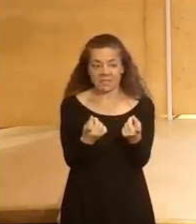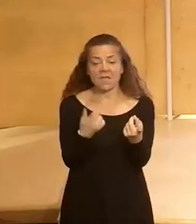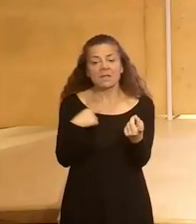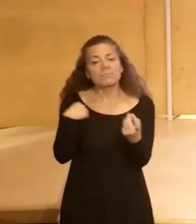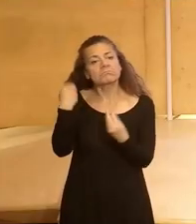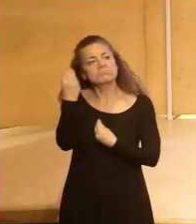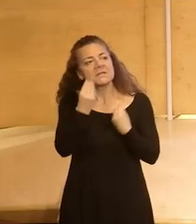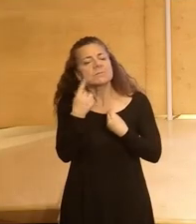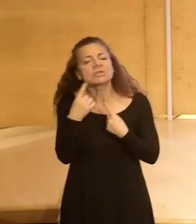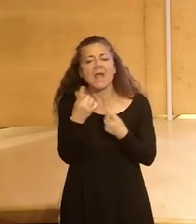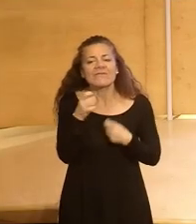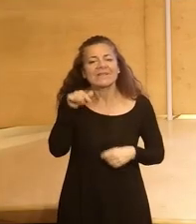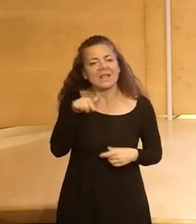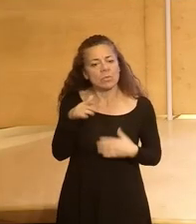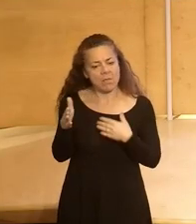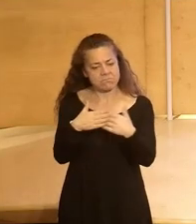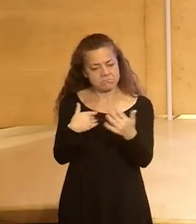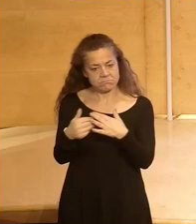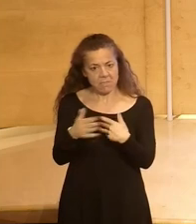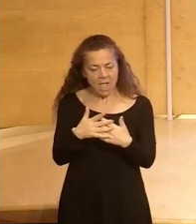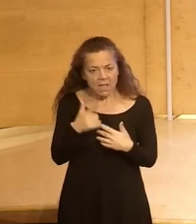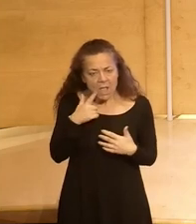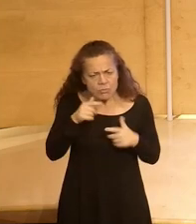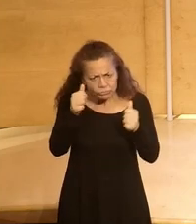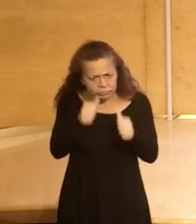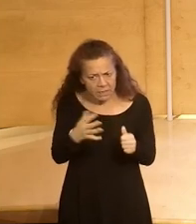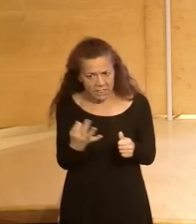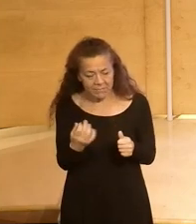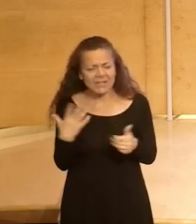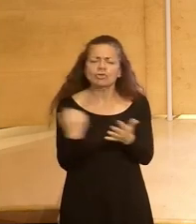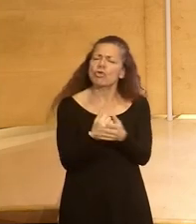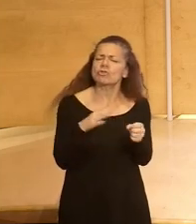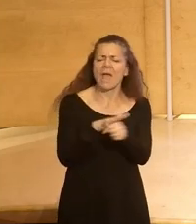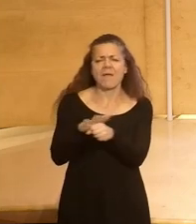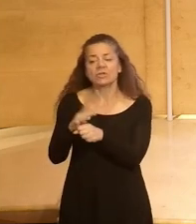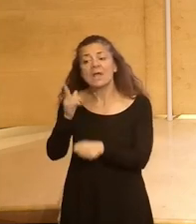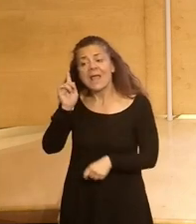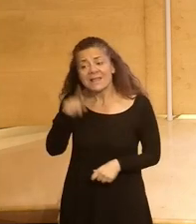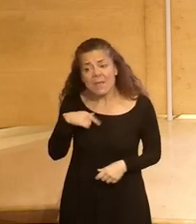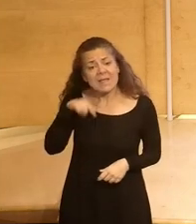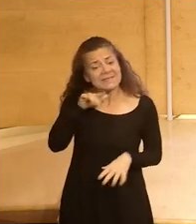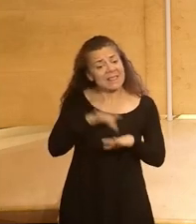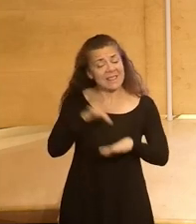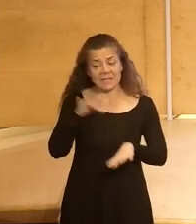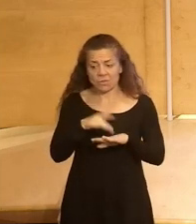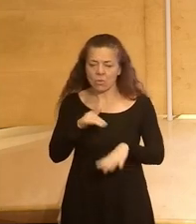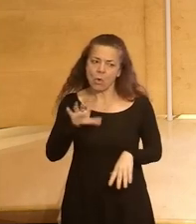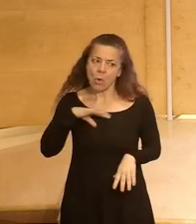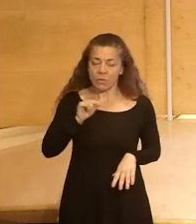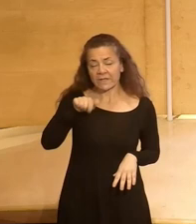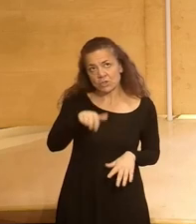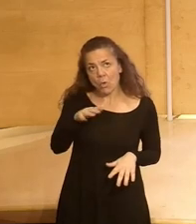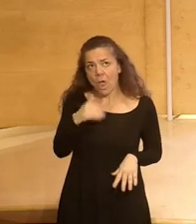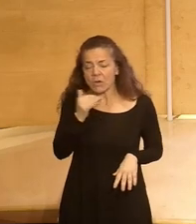digamos que necesitan de una mano de obra que esté cualificada en todos los ámbitos y también creo que la digitalización igual esto es un poco